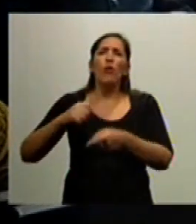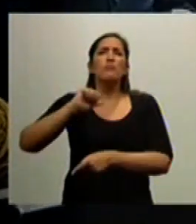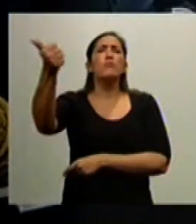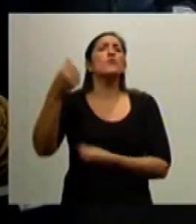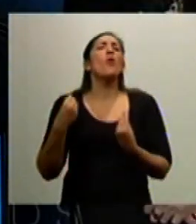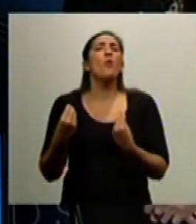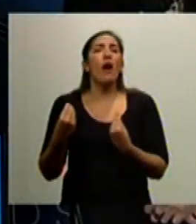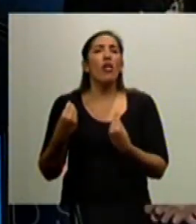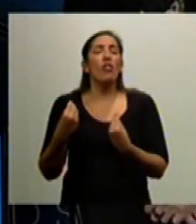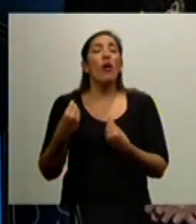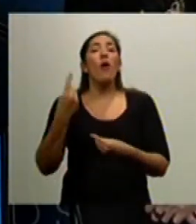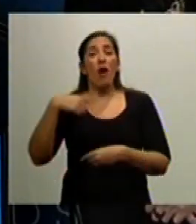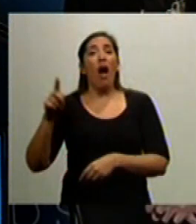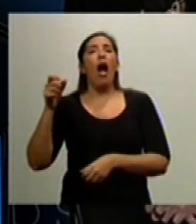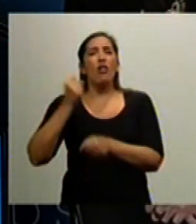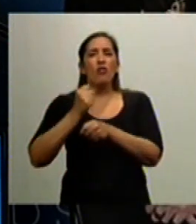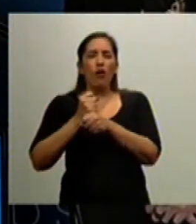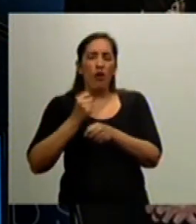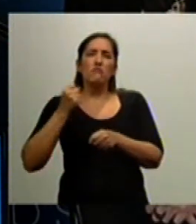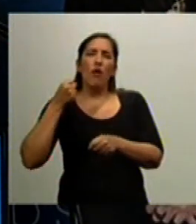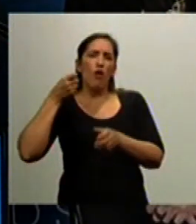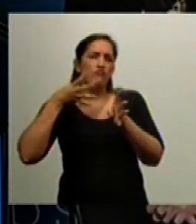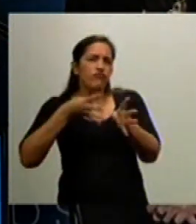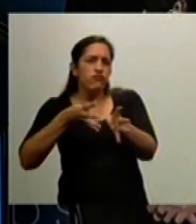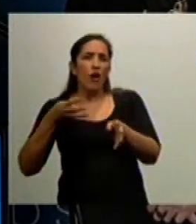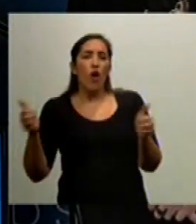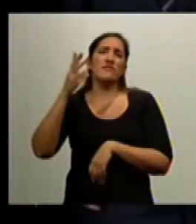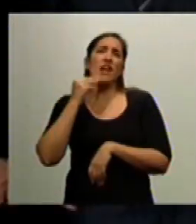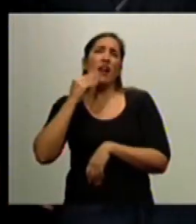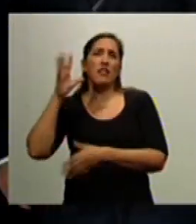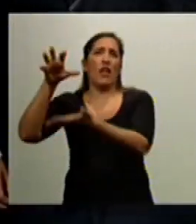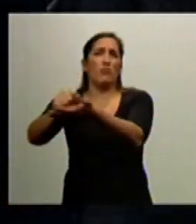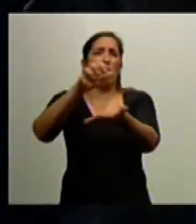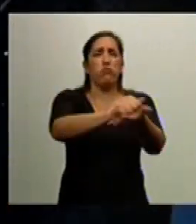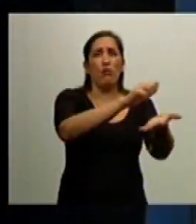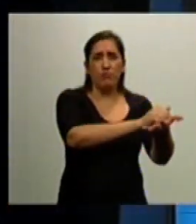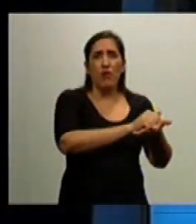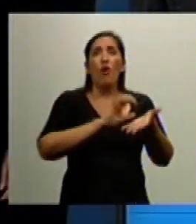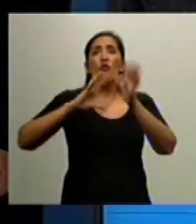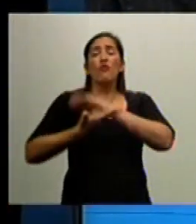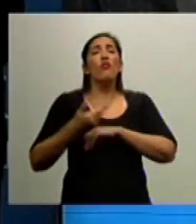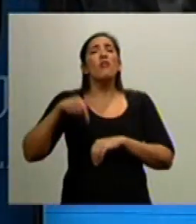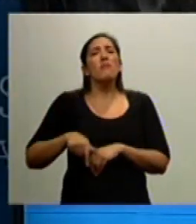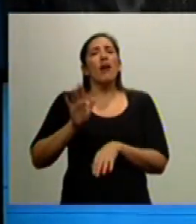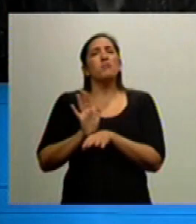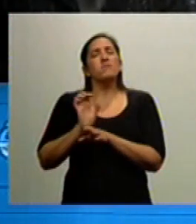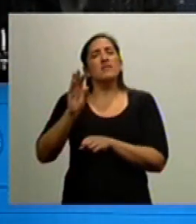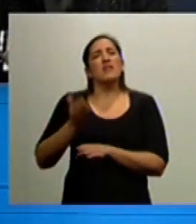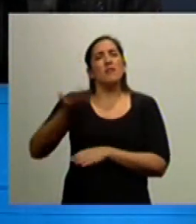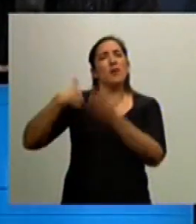cuando han combatido junto al pueblo y nunca contra el pueblo. Las formas de colonialismo han cambiado.